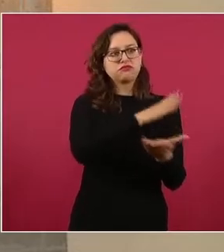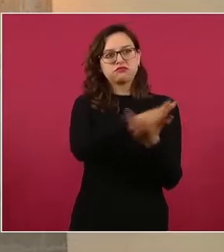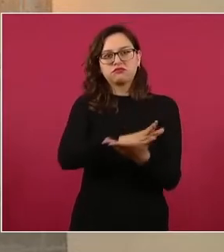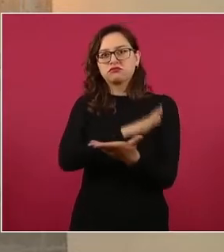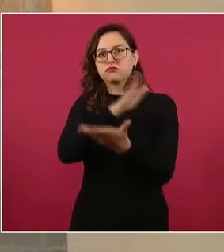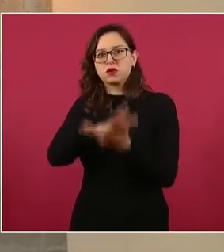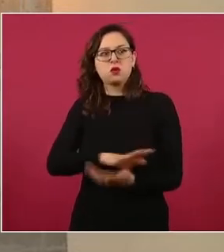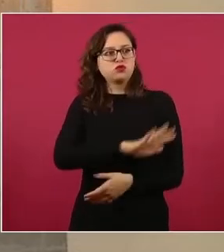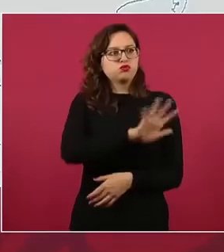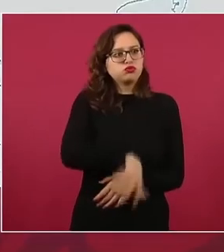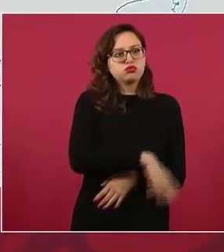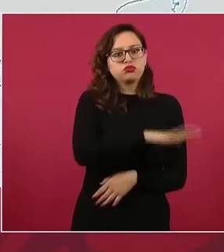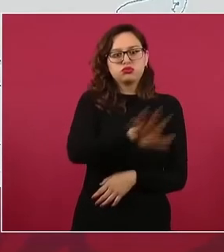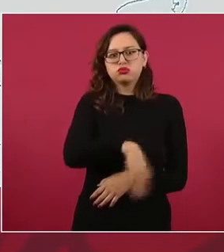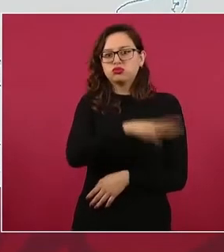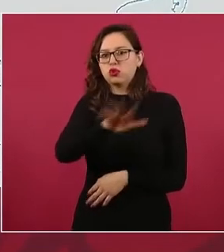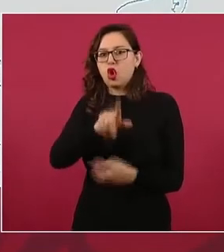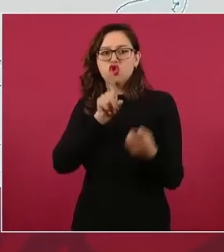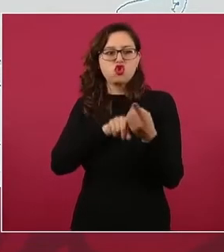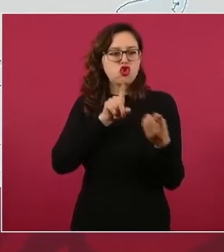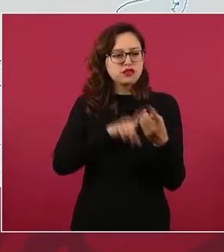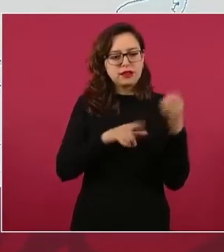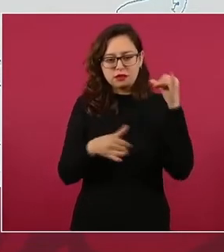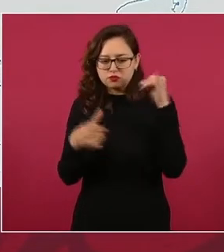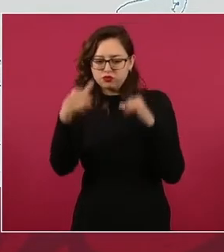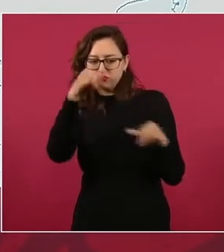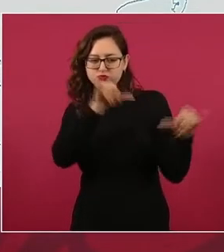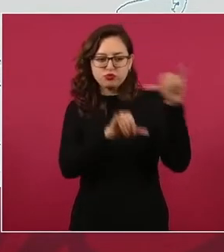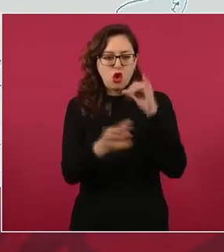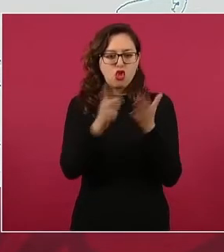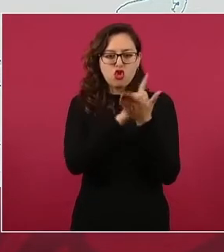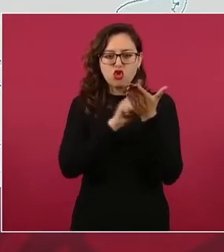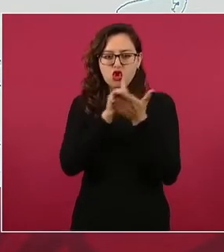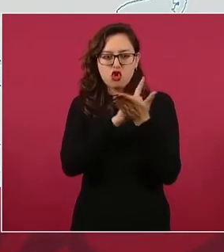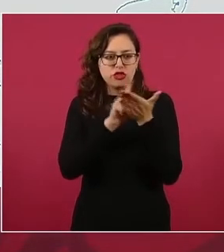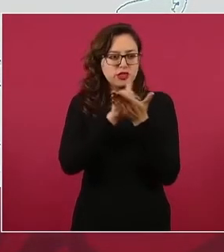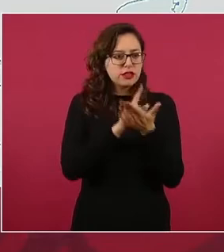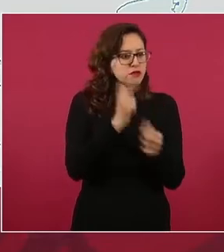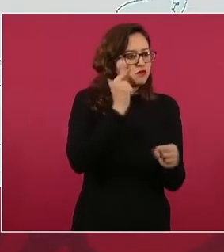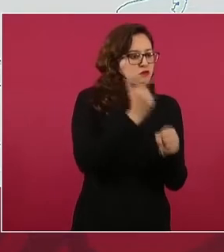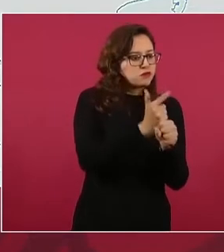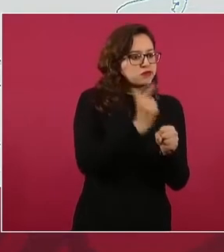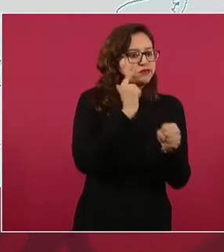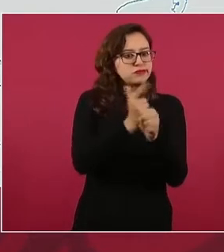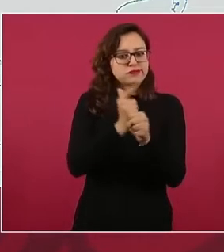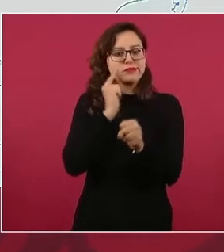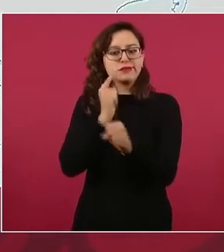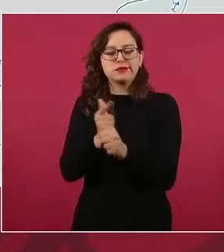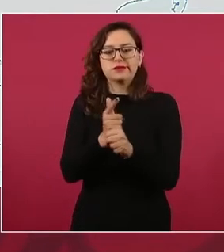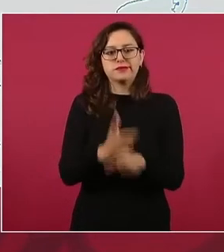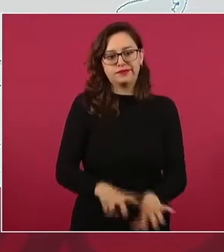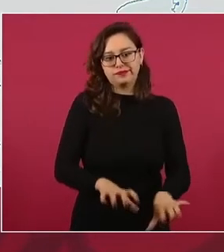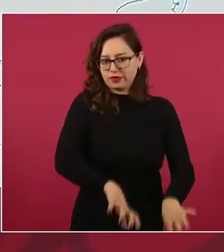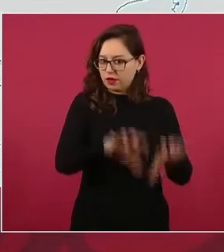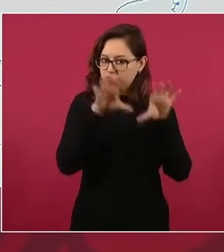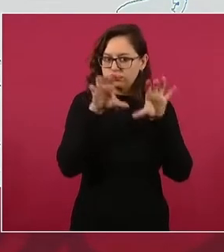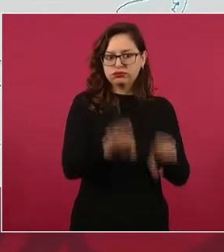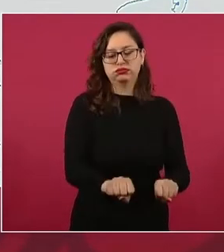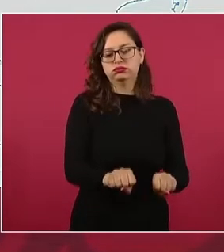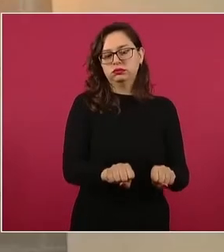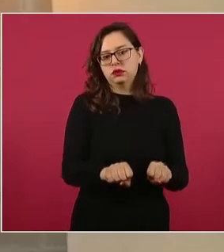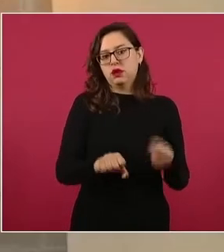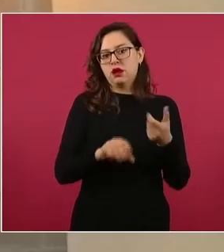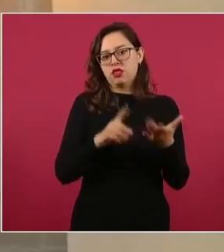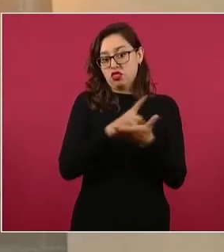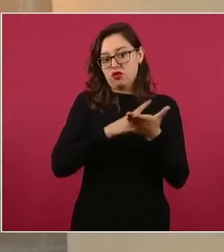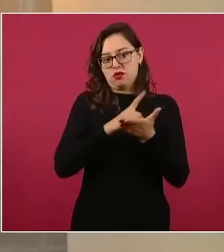haciendo estos aseguramientos de laboratorios que serán de no asegurarse droga sintética, tres en